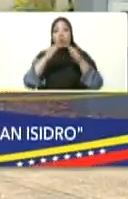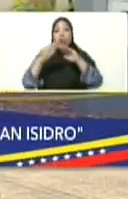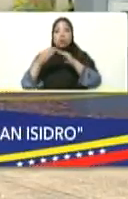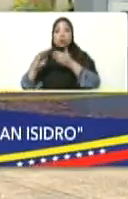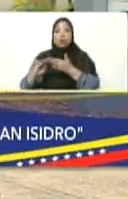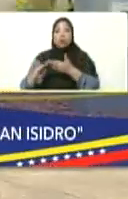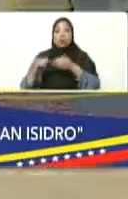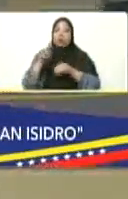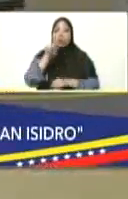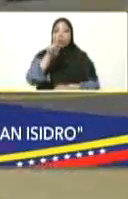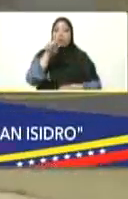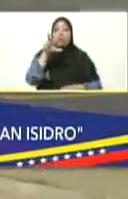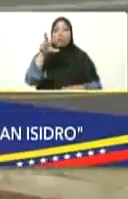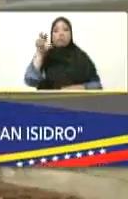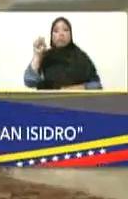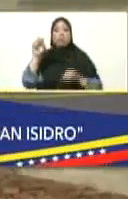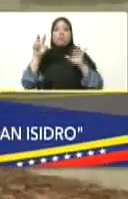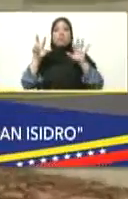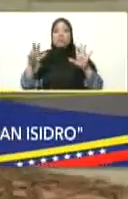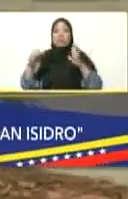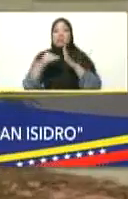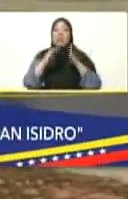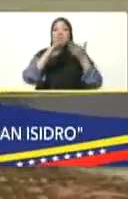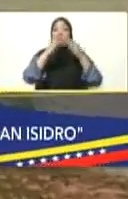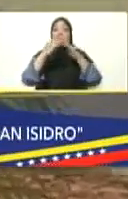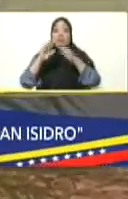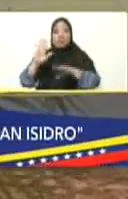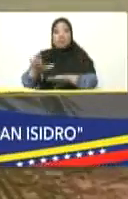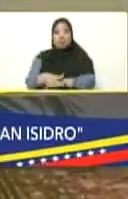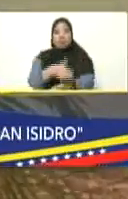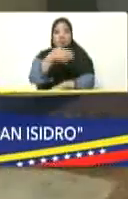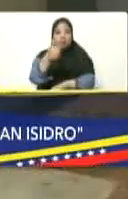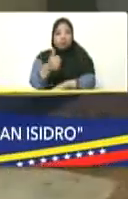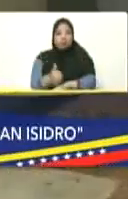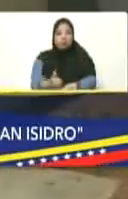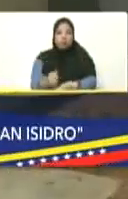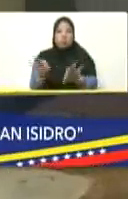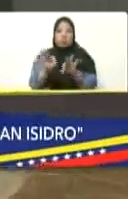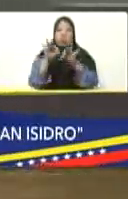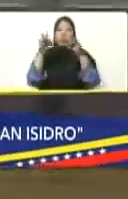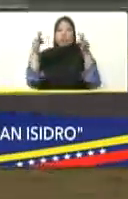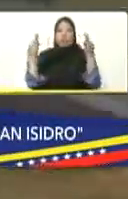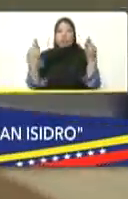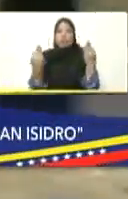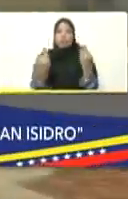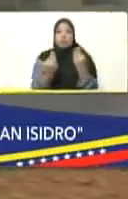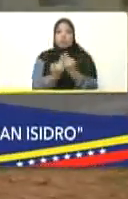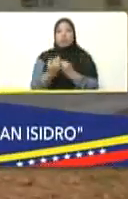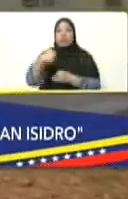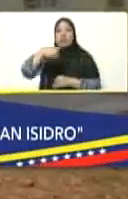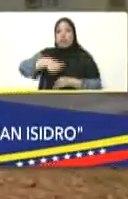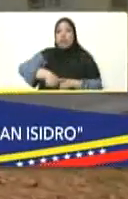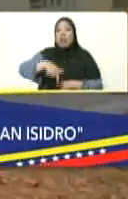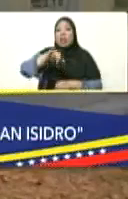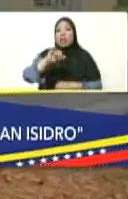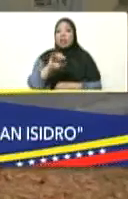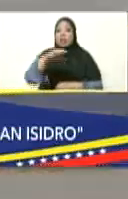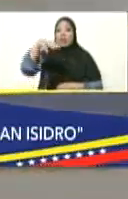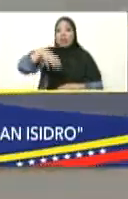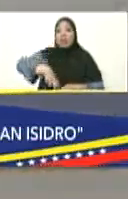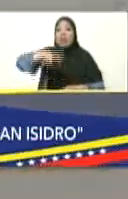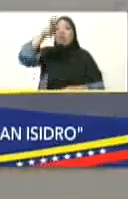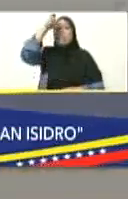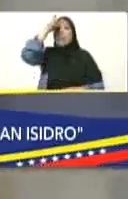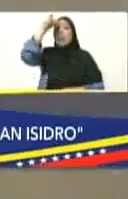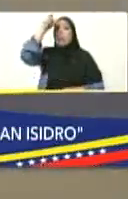componen 138 viviendas principales a familias de aquí de la costa oriental del estado Falcón,